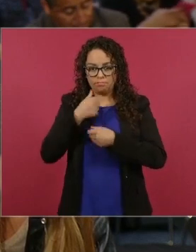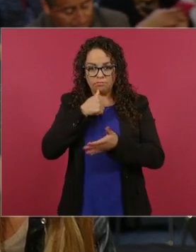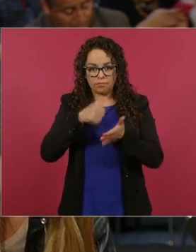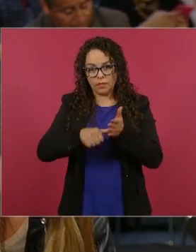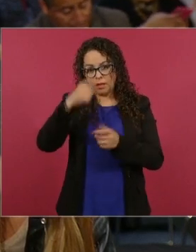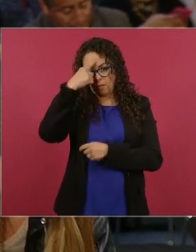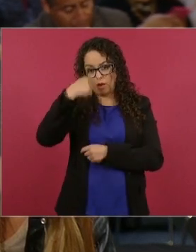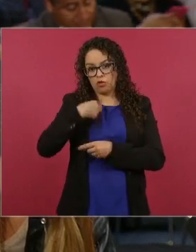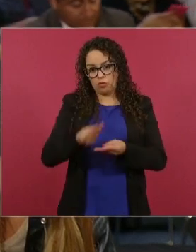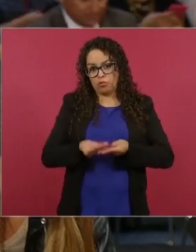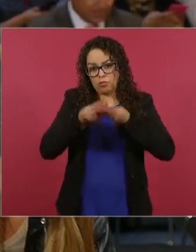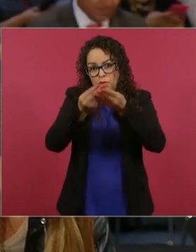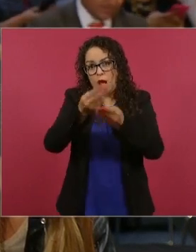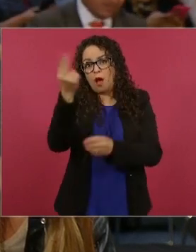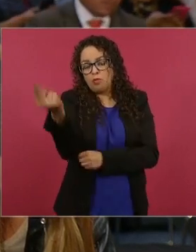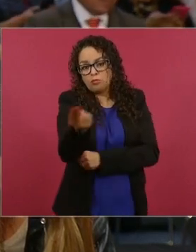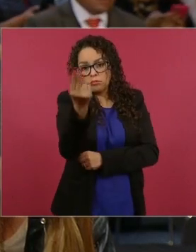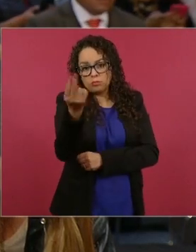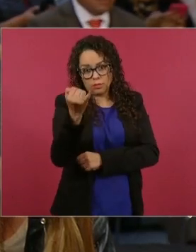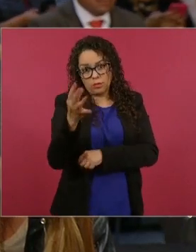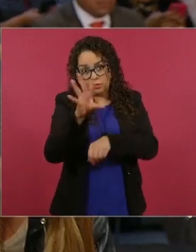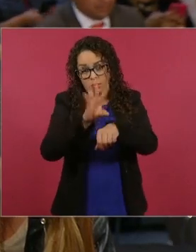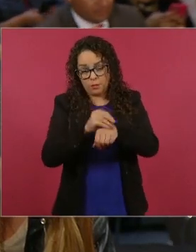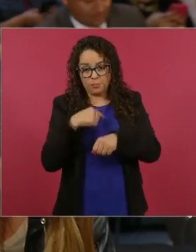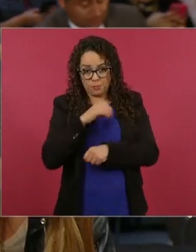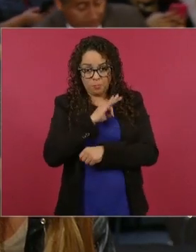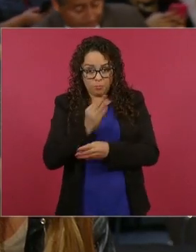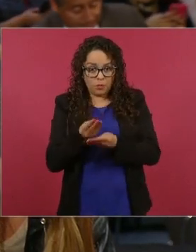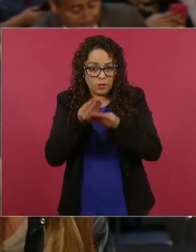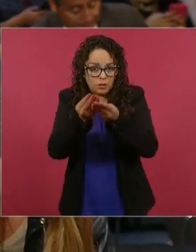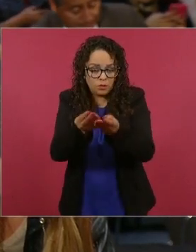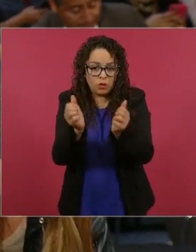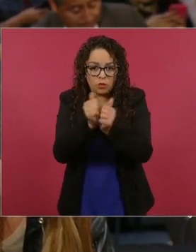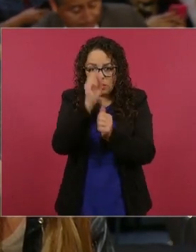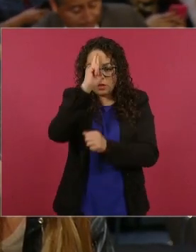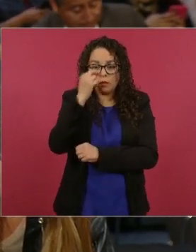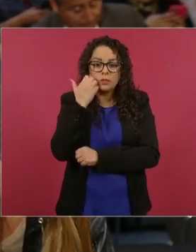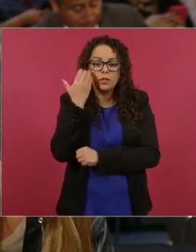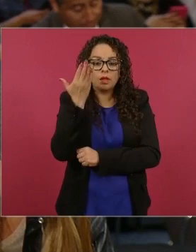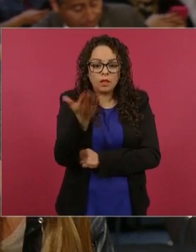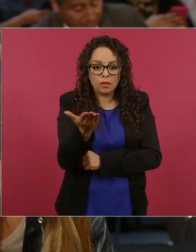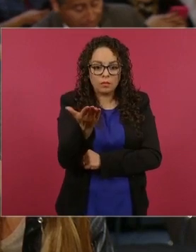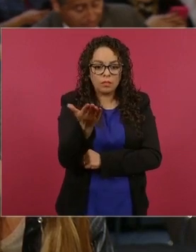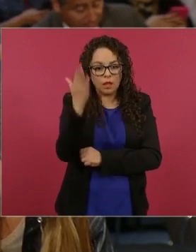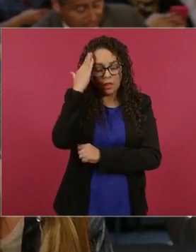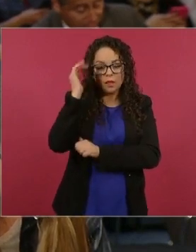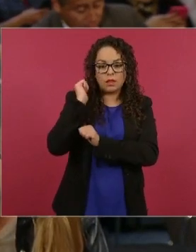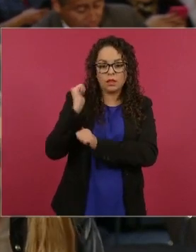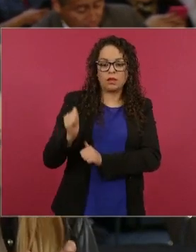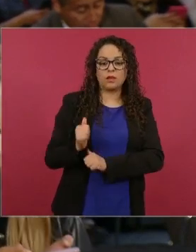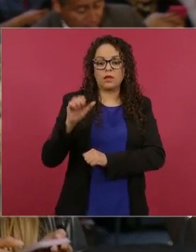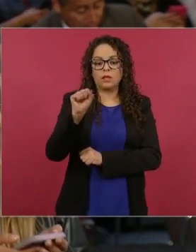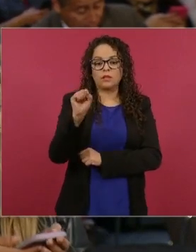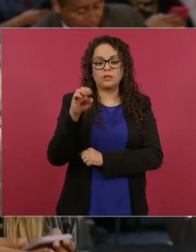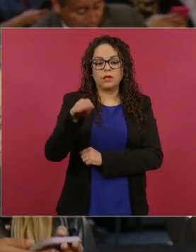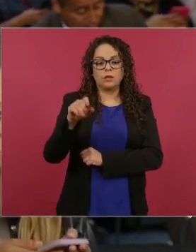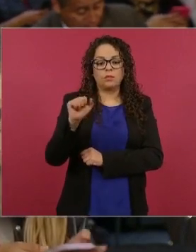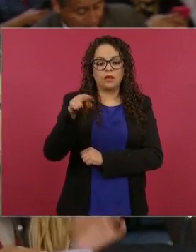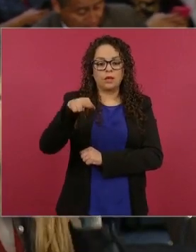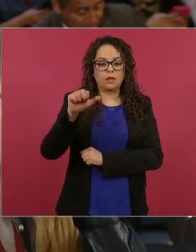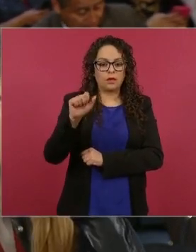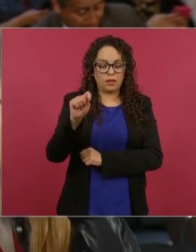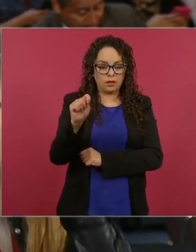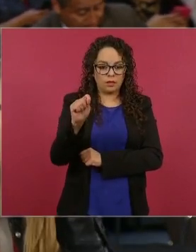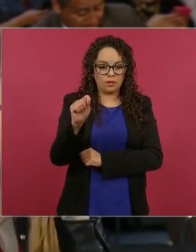me permite entregársela solicitando a usted respetuosamente la atención de la titular de Semarnat y que se